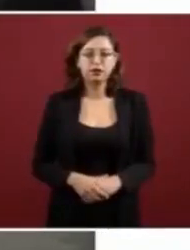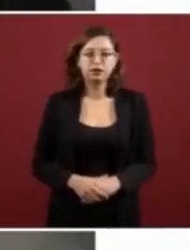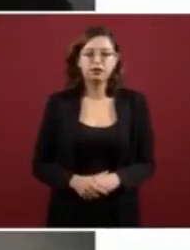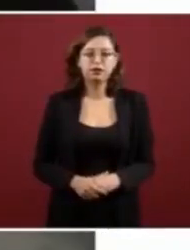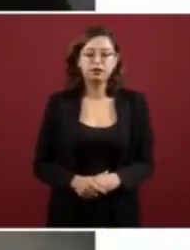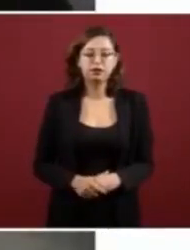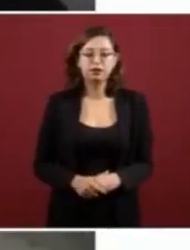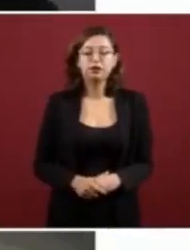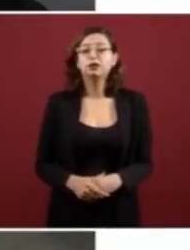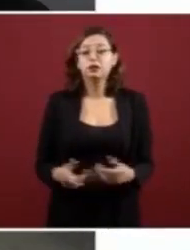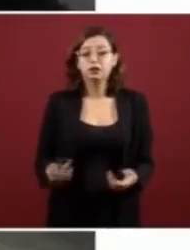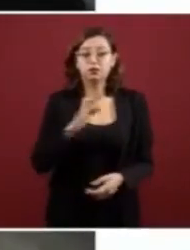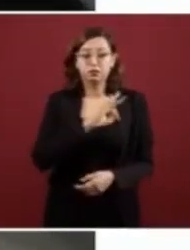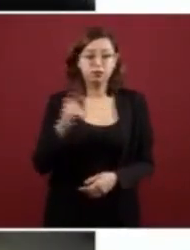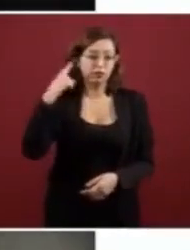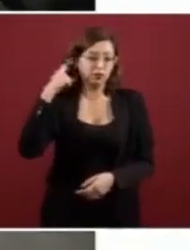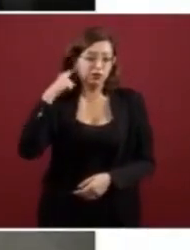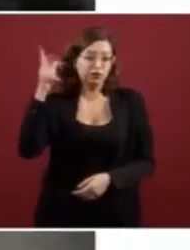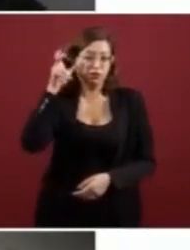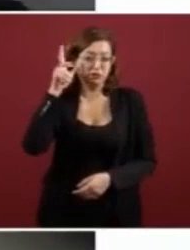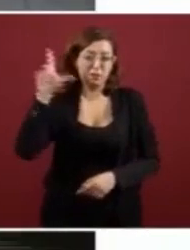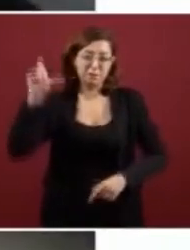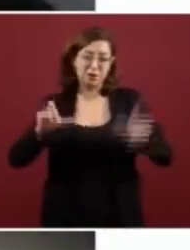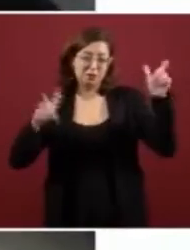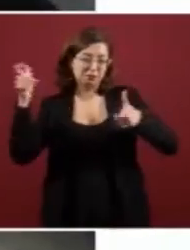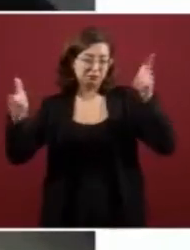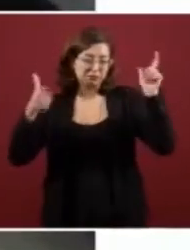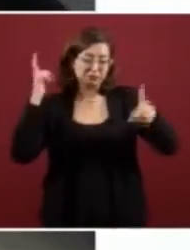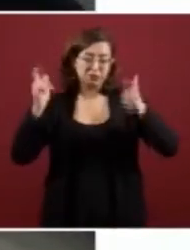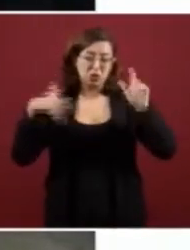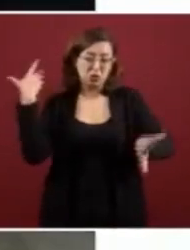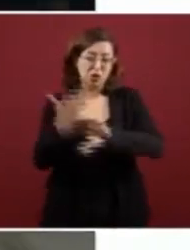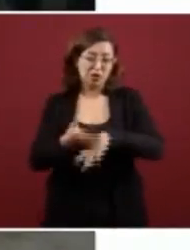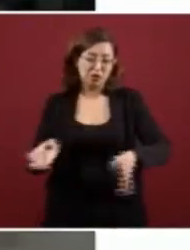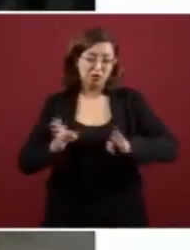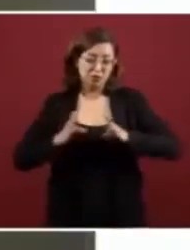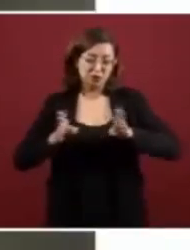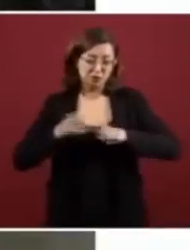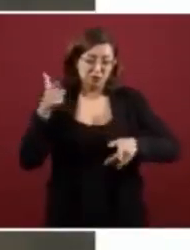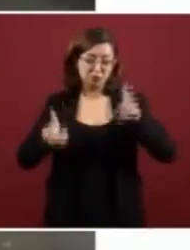Esas son las agresiones que estaban siendo sujetos el personal militar, son lo que se escucha.